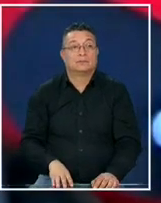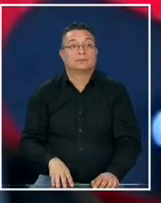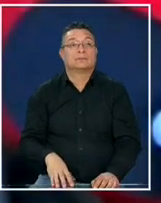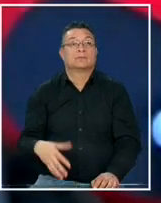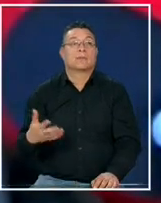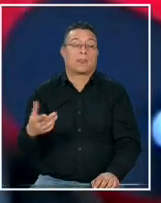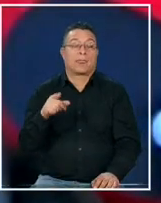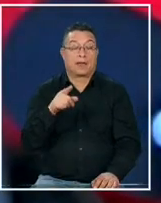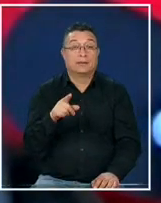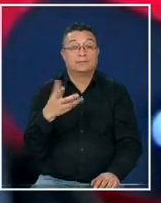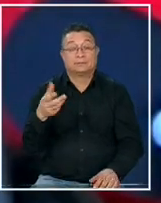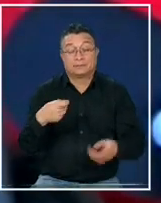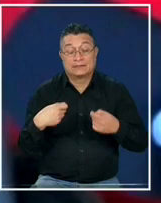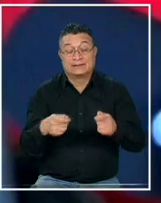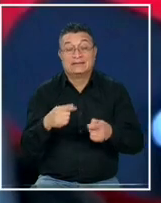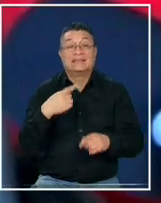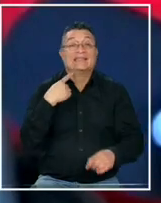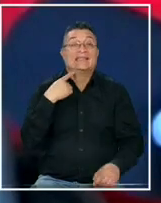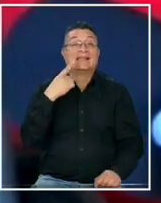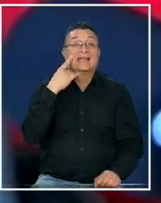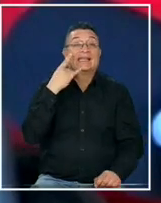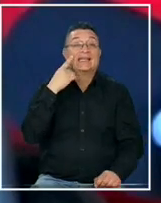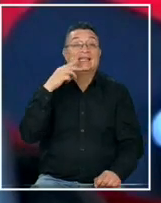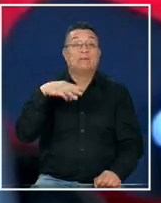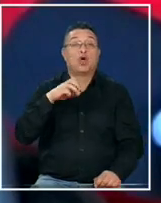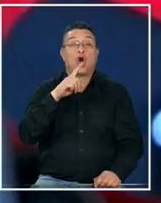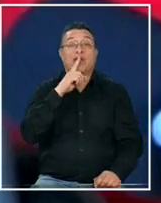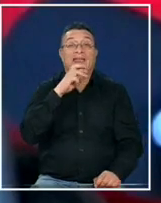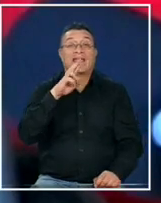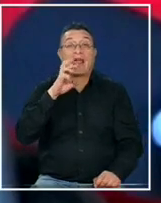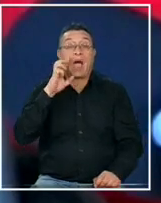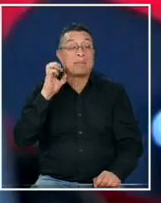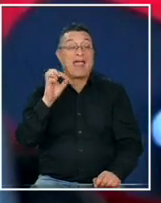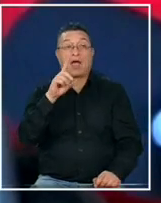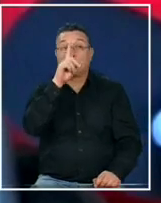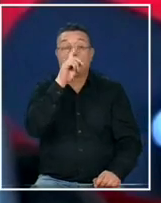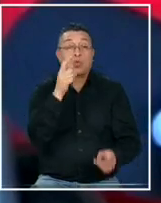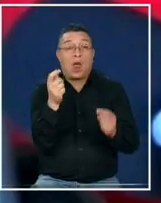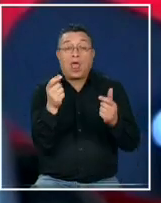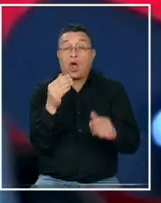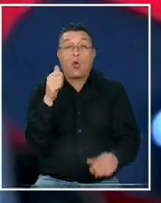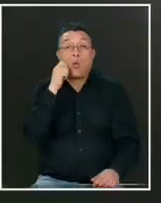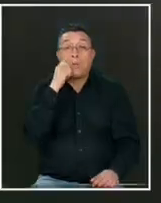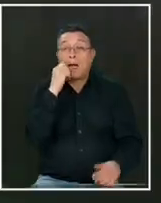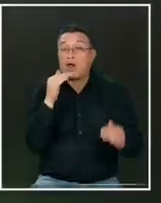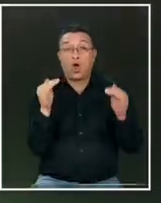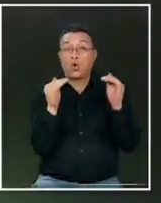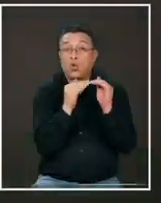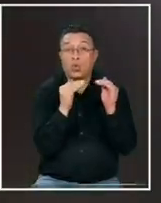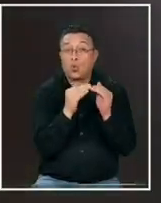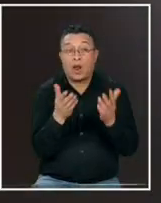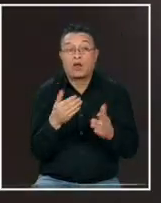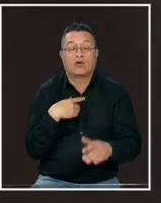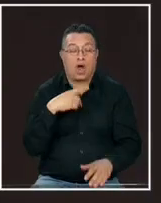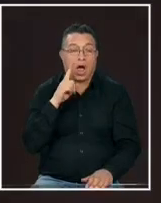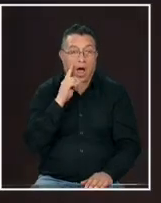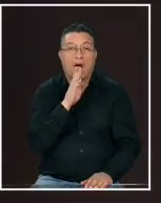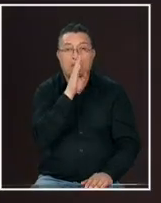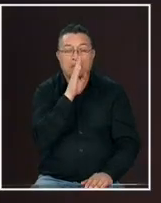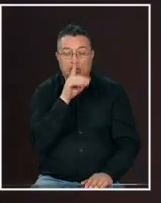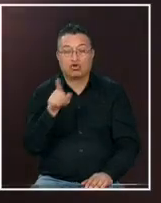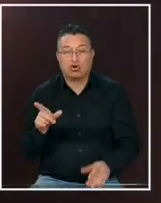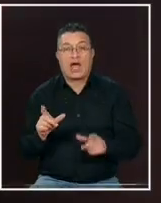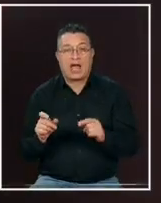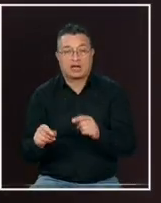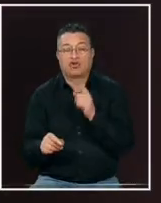tratamientos de quimioterapia hablamos de los mismos medicamentos que se ocupan en humanos son los mismos nosotros tenemos perritos con cáncer